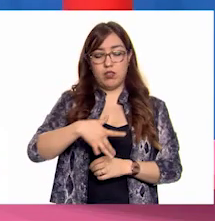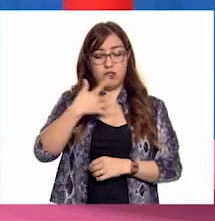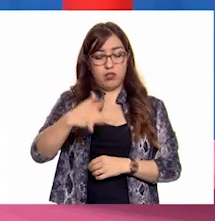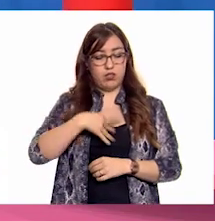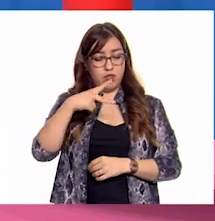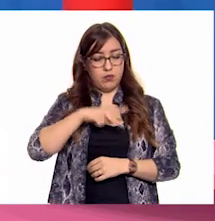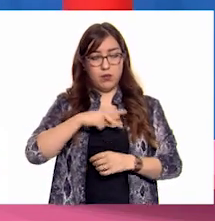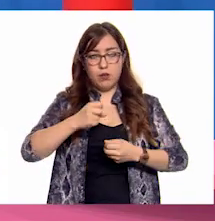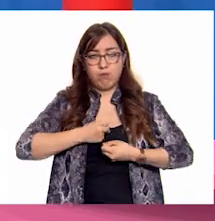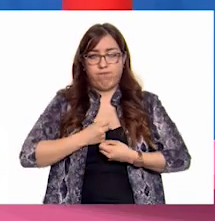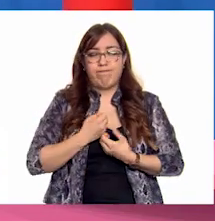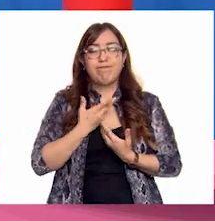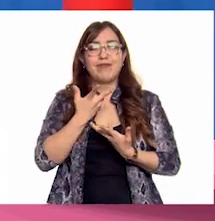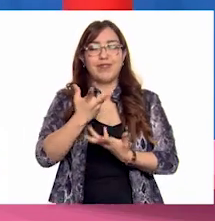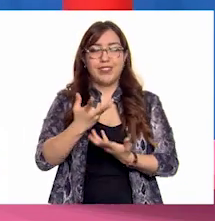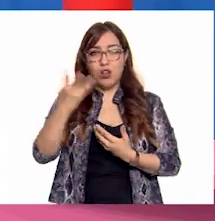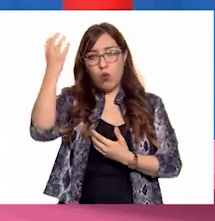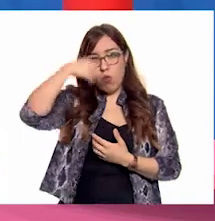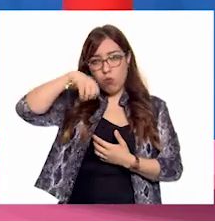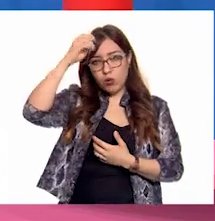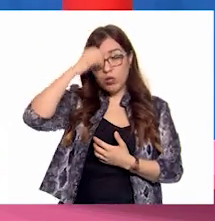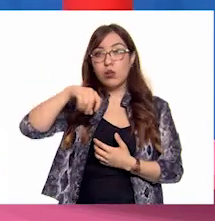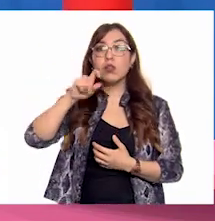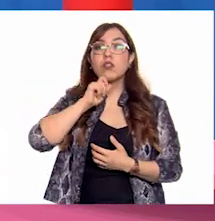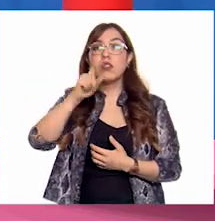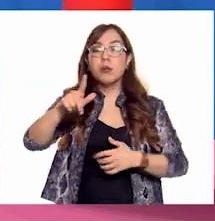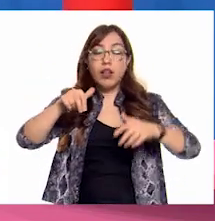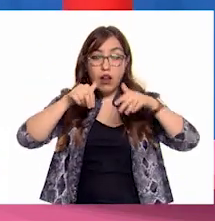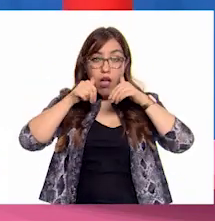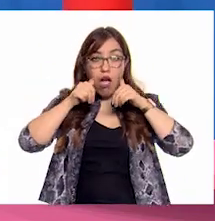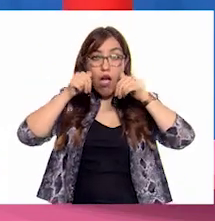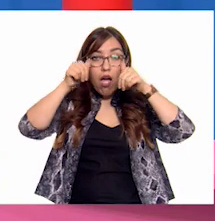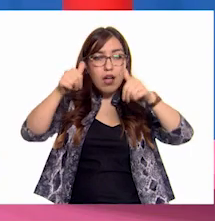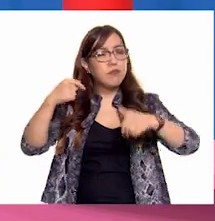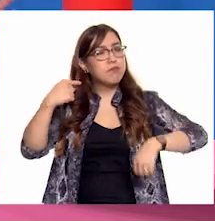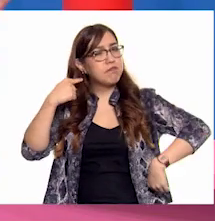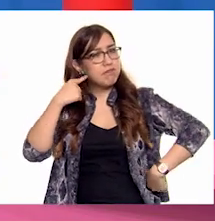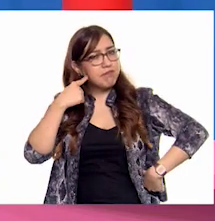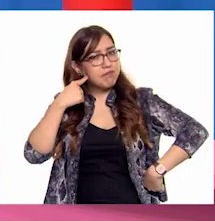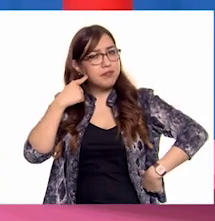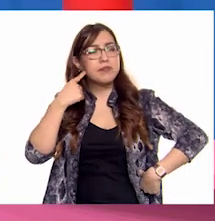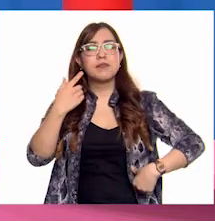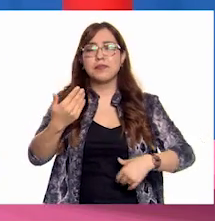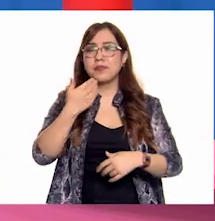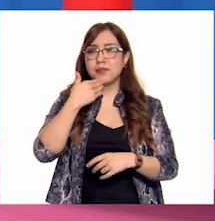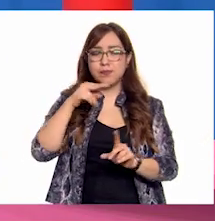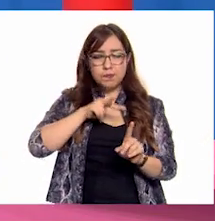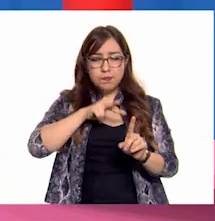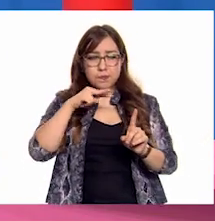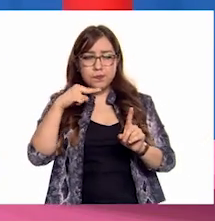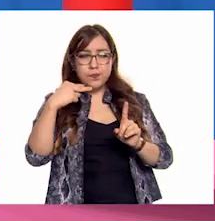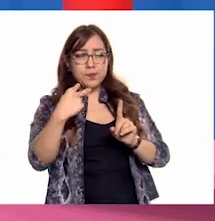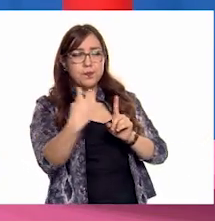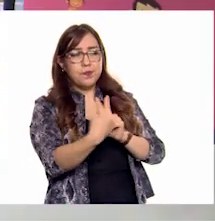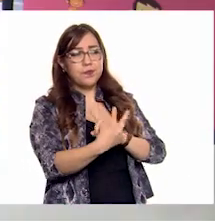opiniones Y también aprender A escuchar Para analizar Y comprender Un problema Desde distintos puntos De vista